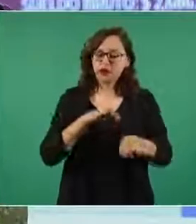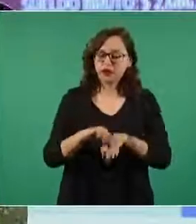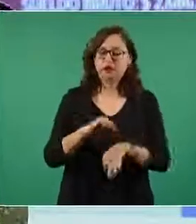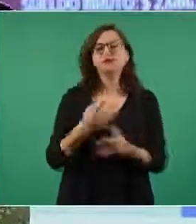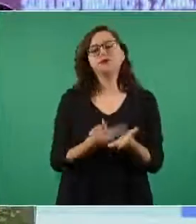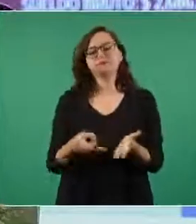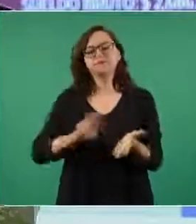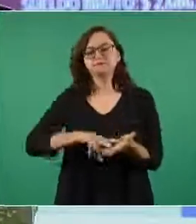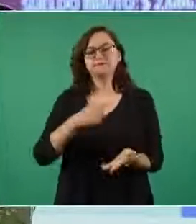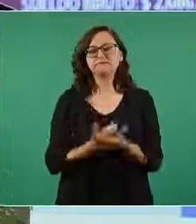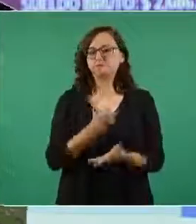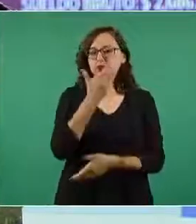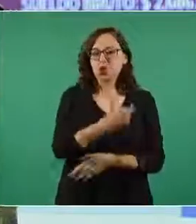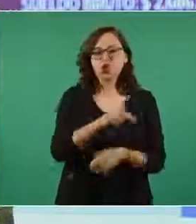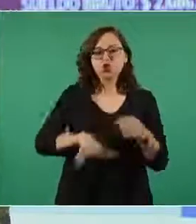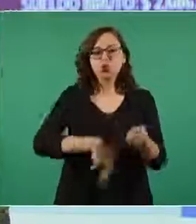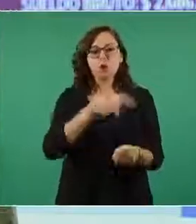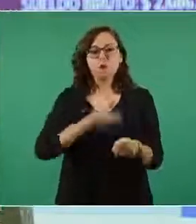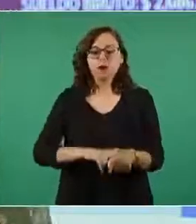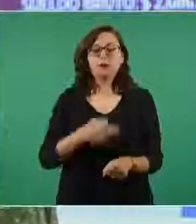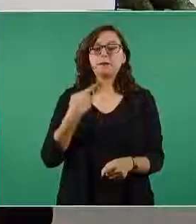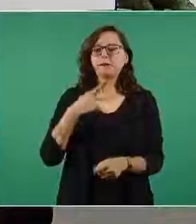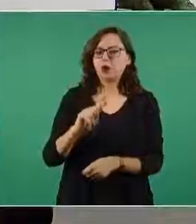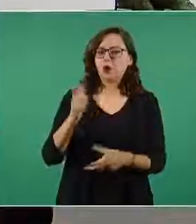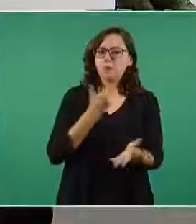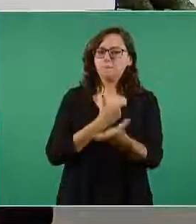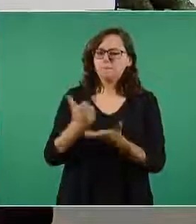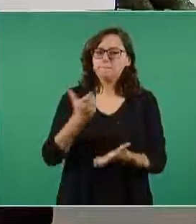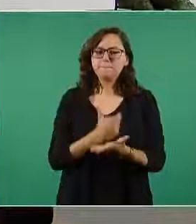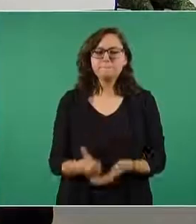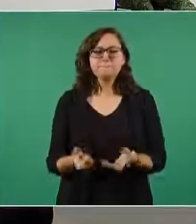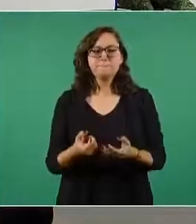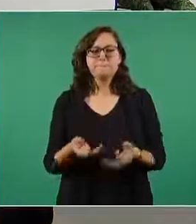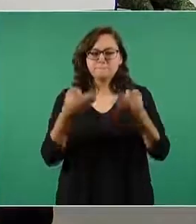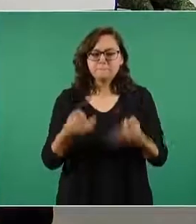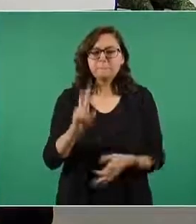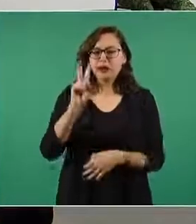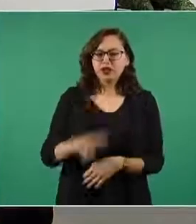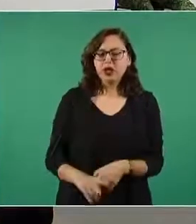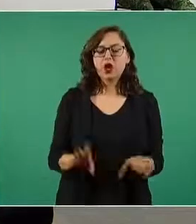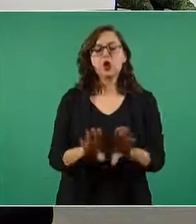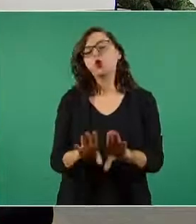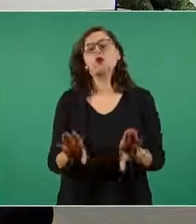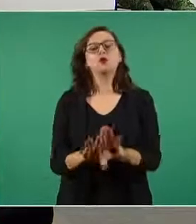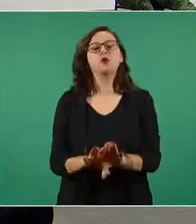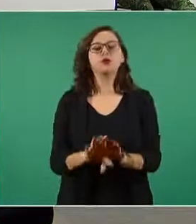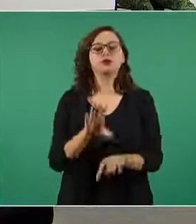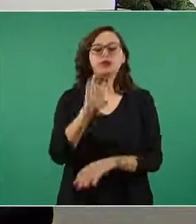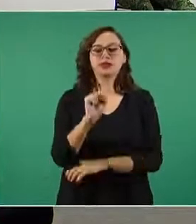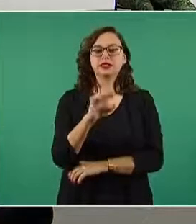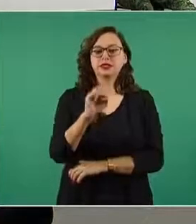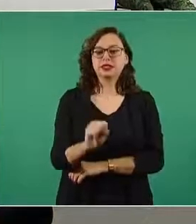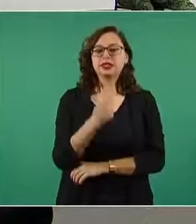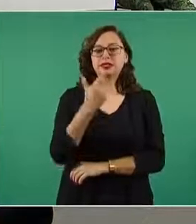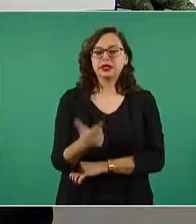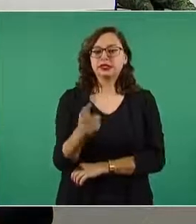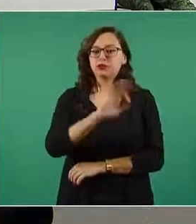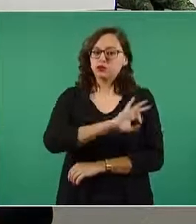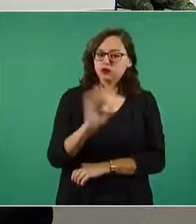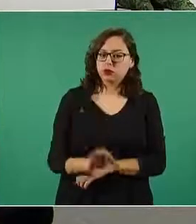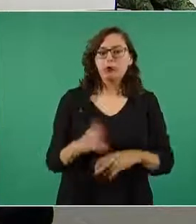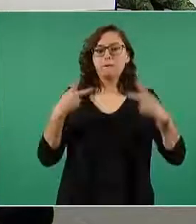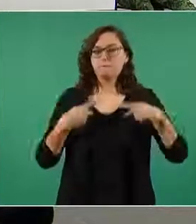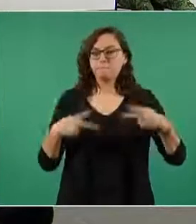el salario real? bueno 67% del salario es lo que se le paga al trabajador